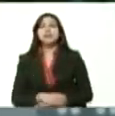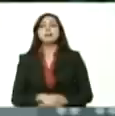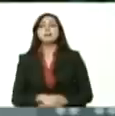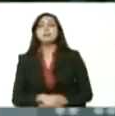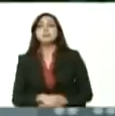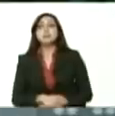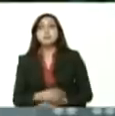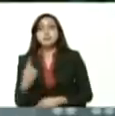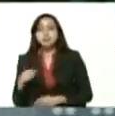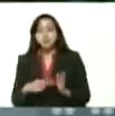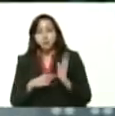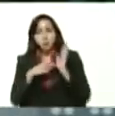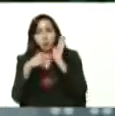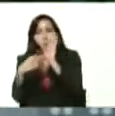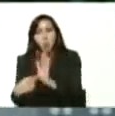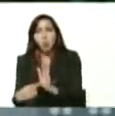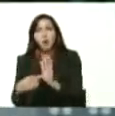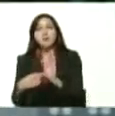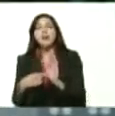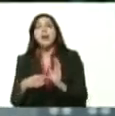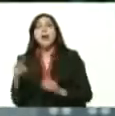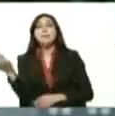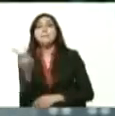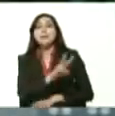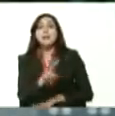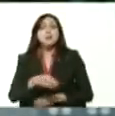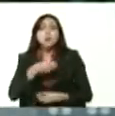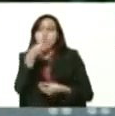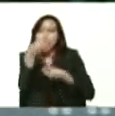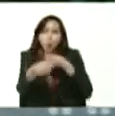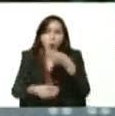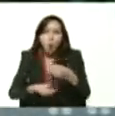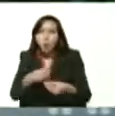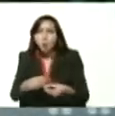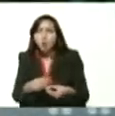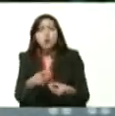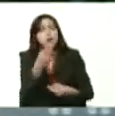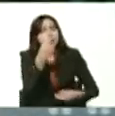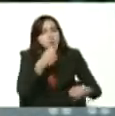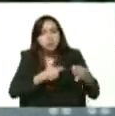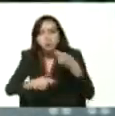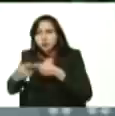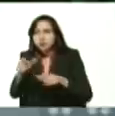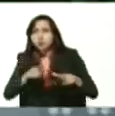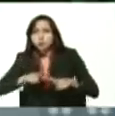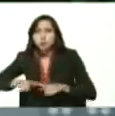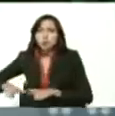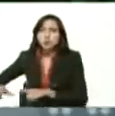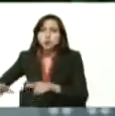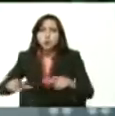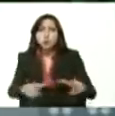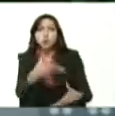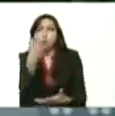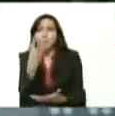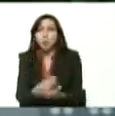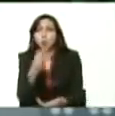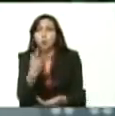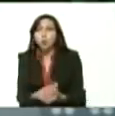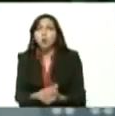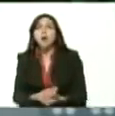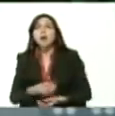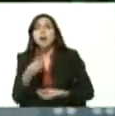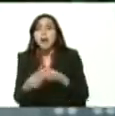y a mostrarle al país como esta expoferia del corazón del llano oriental